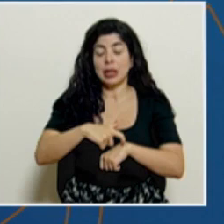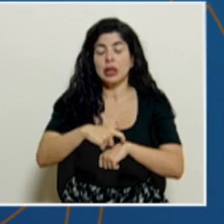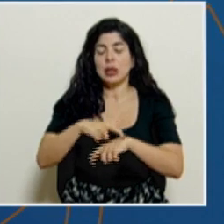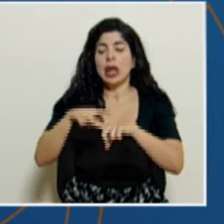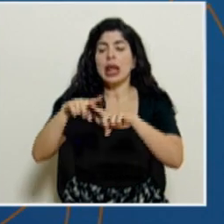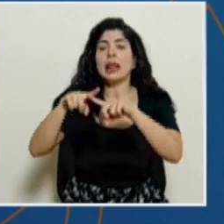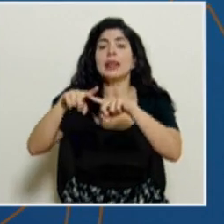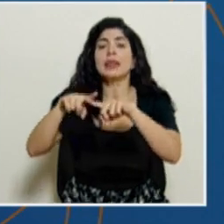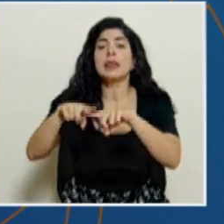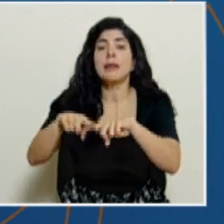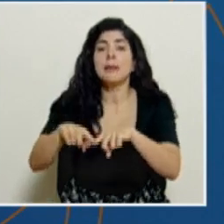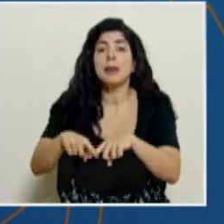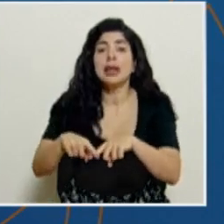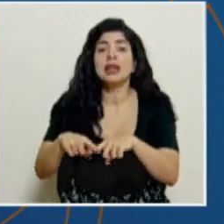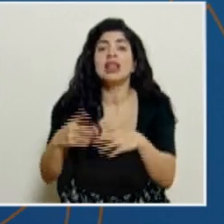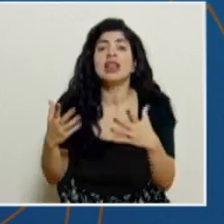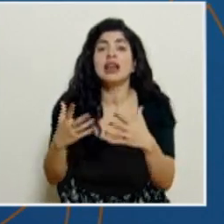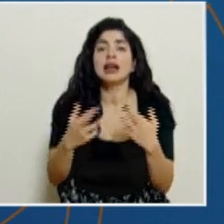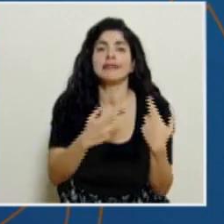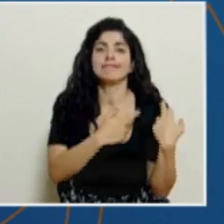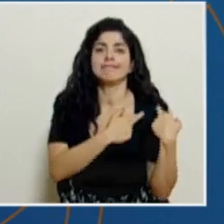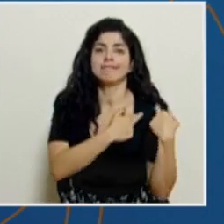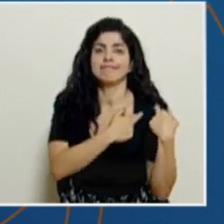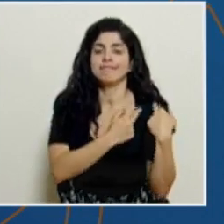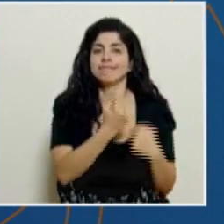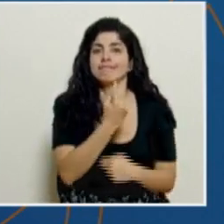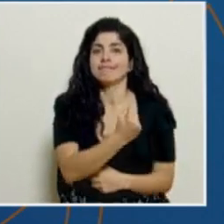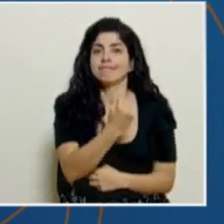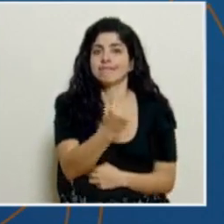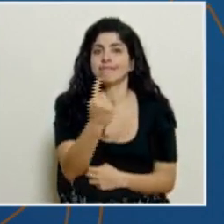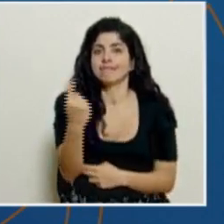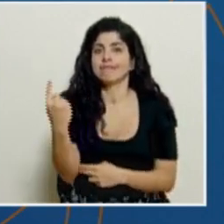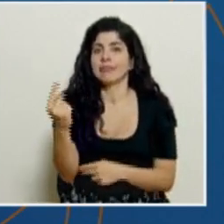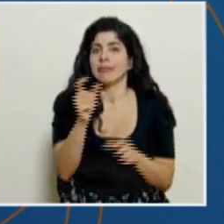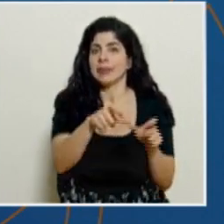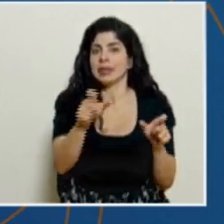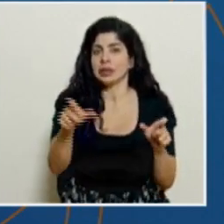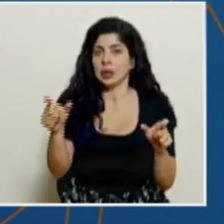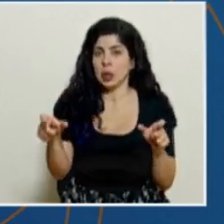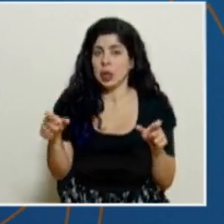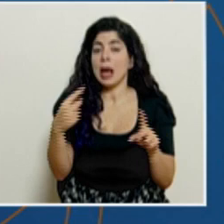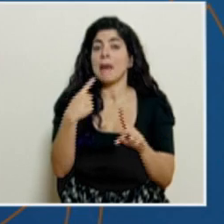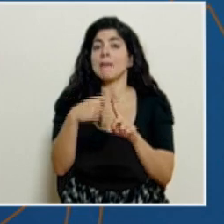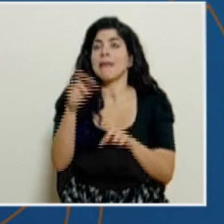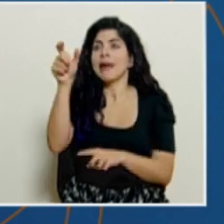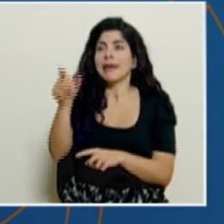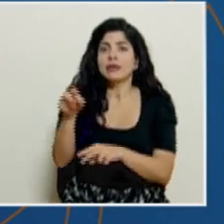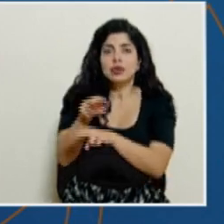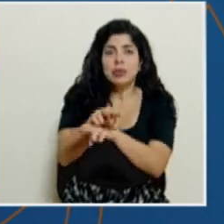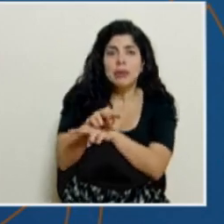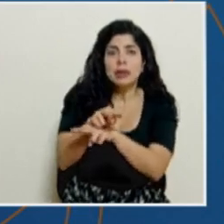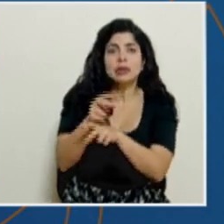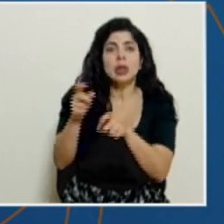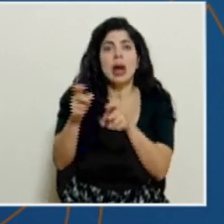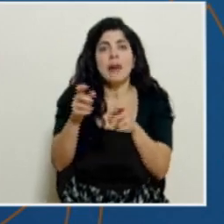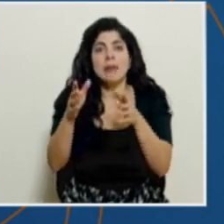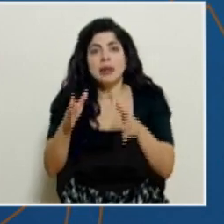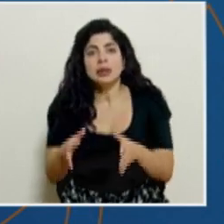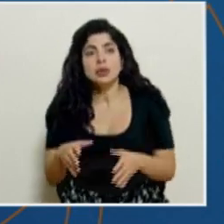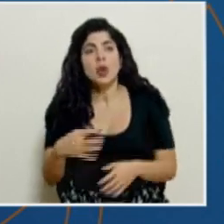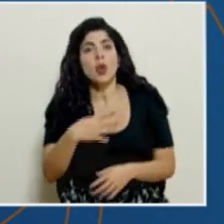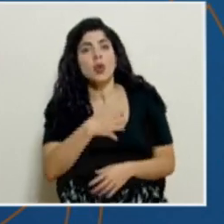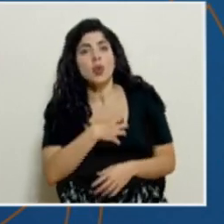Pero dependemos en este momento de la responsabilidad de cada persona y de cada supervisor y administrador y dueño de los